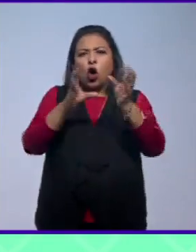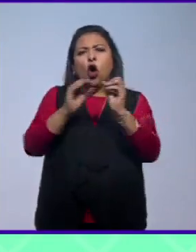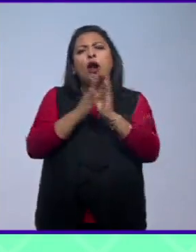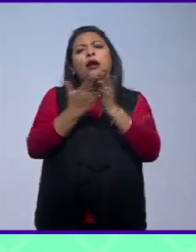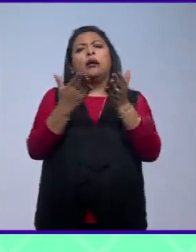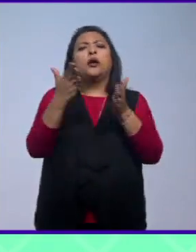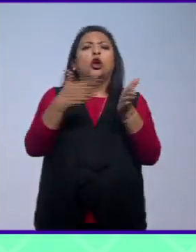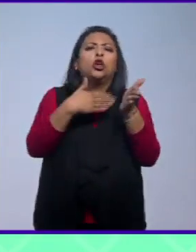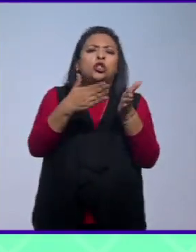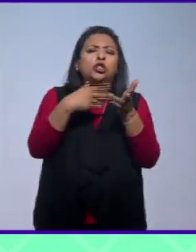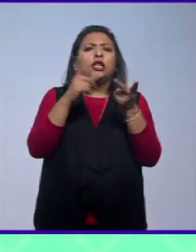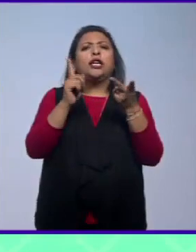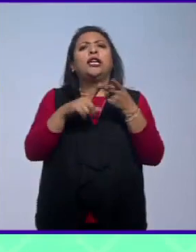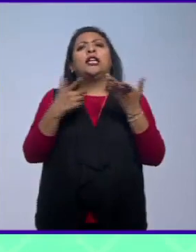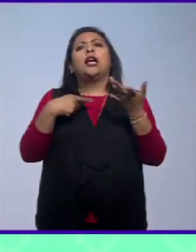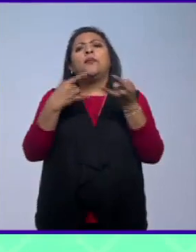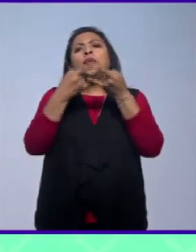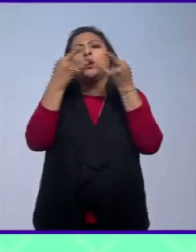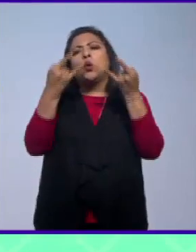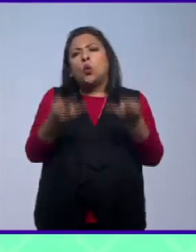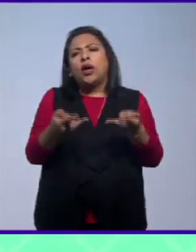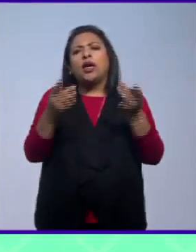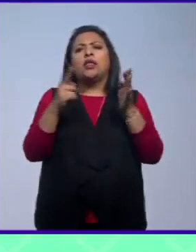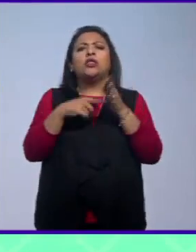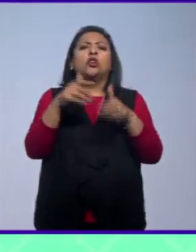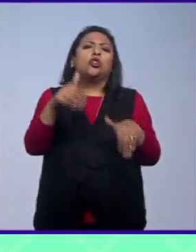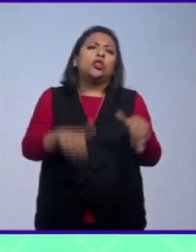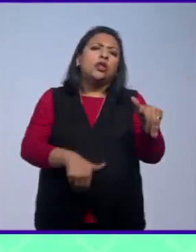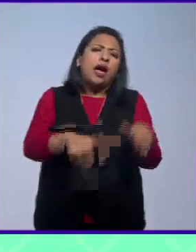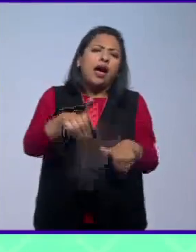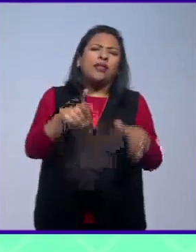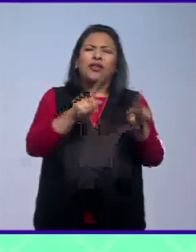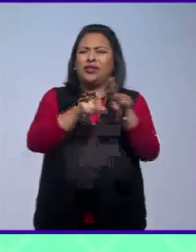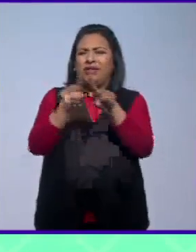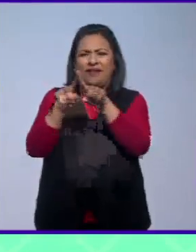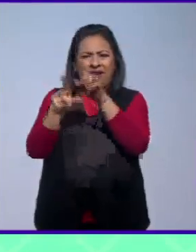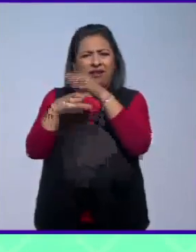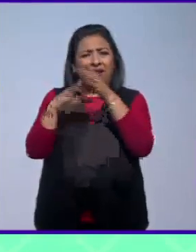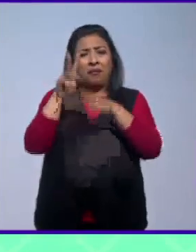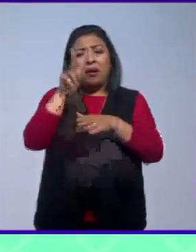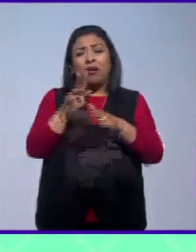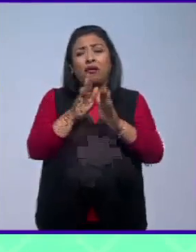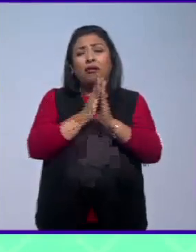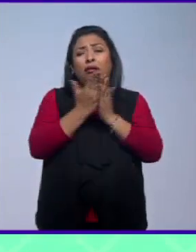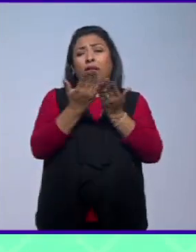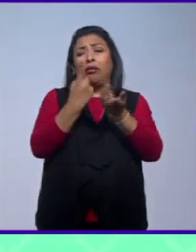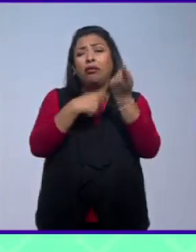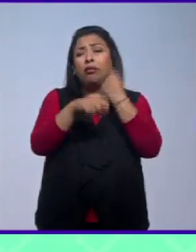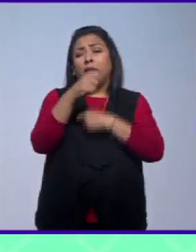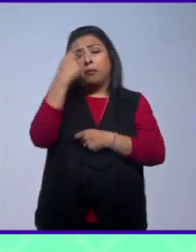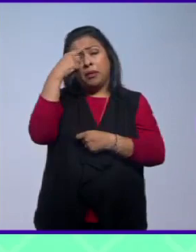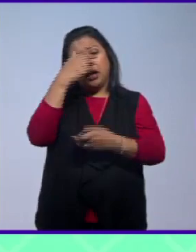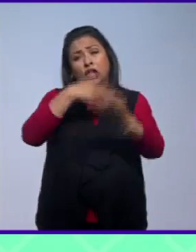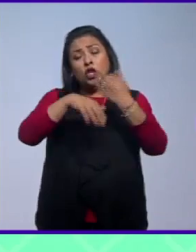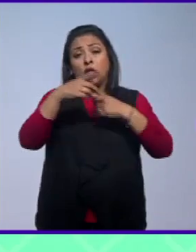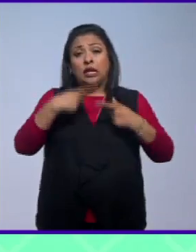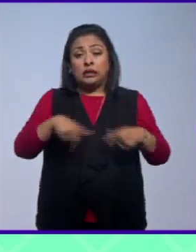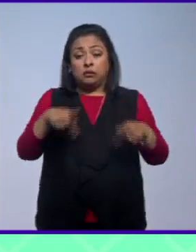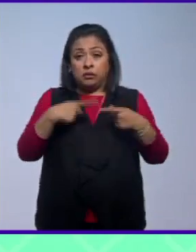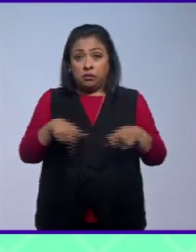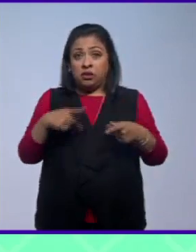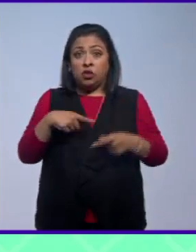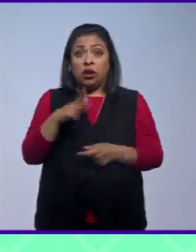cocina los cuentos como decía las obras de teatro en fin era casi una librería para todos aquellos